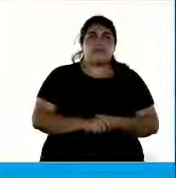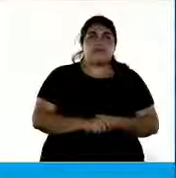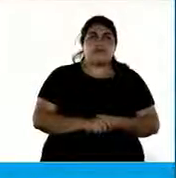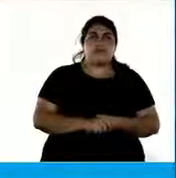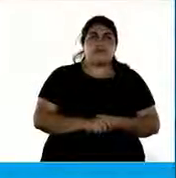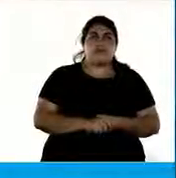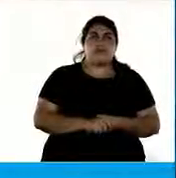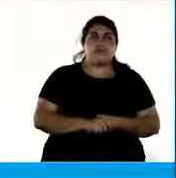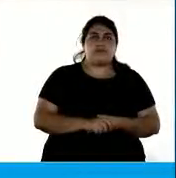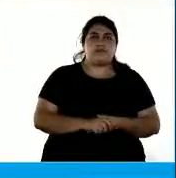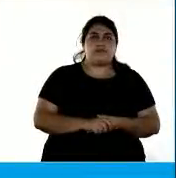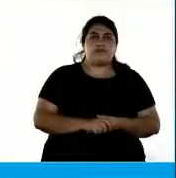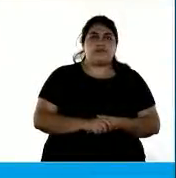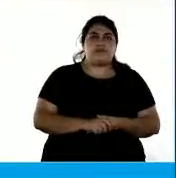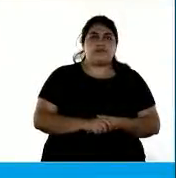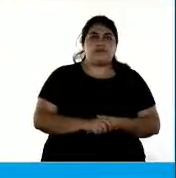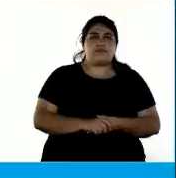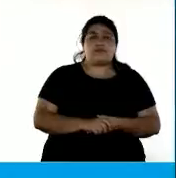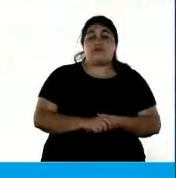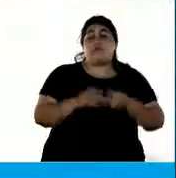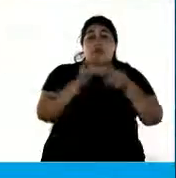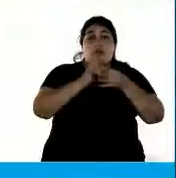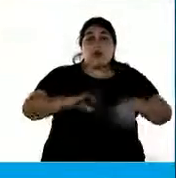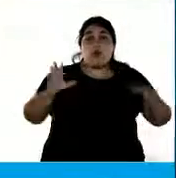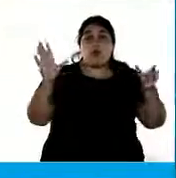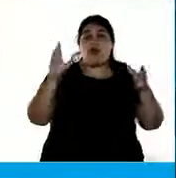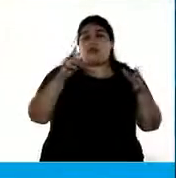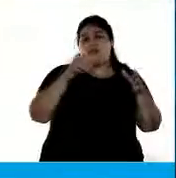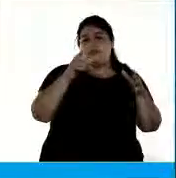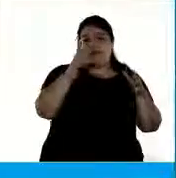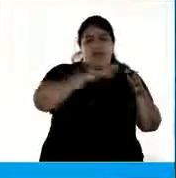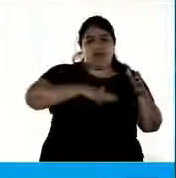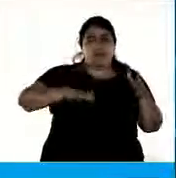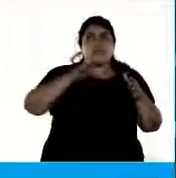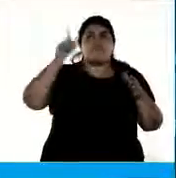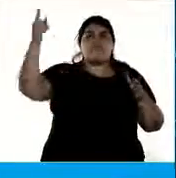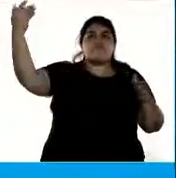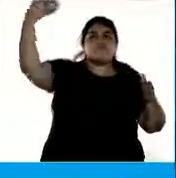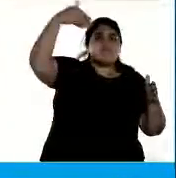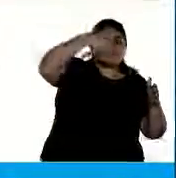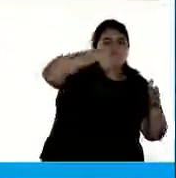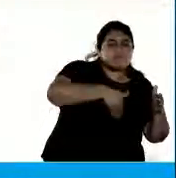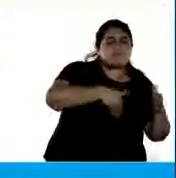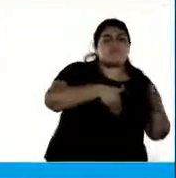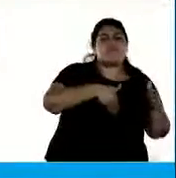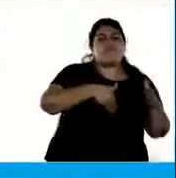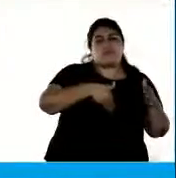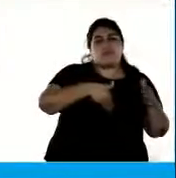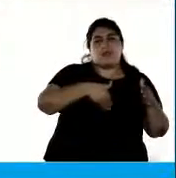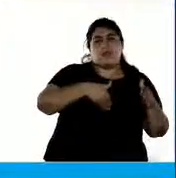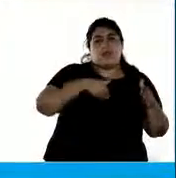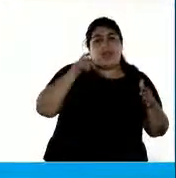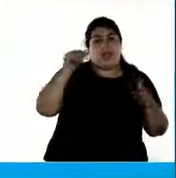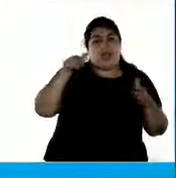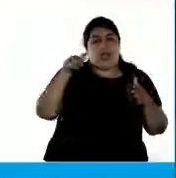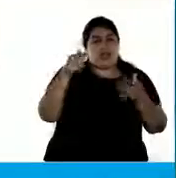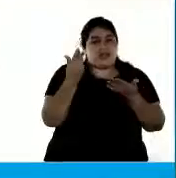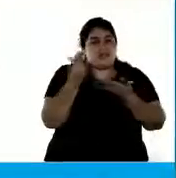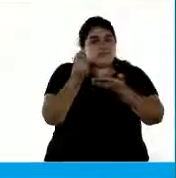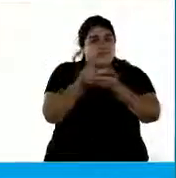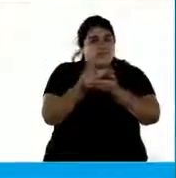Con la democracia también regresa al país y fue en la presidencia